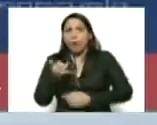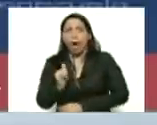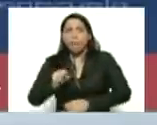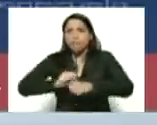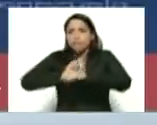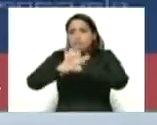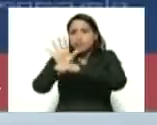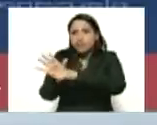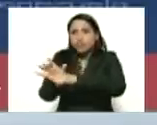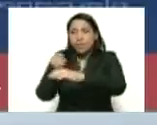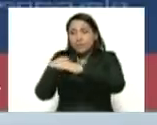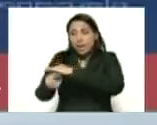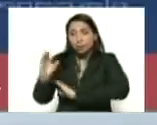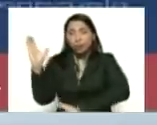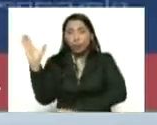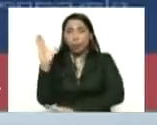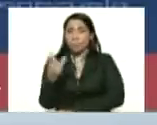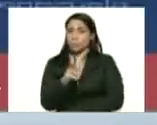-19.